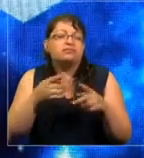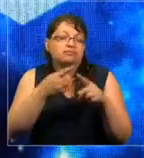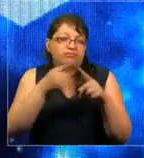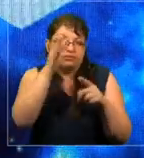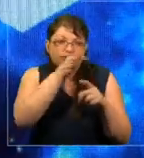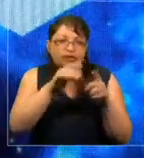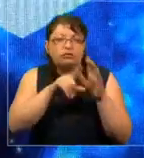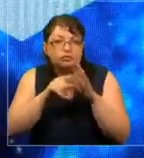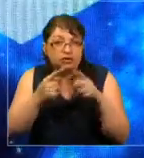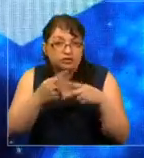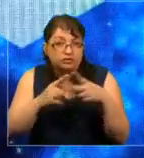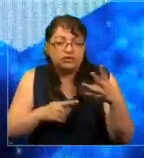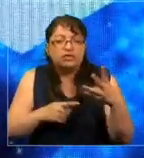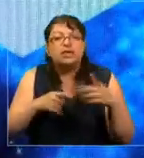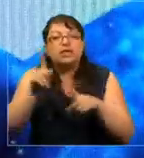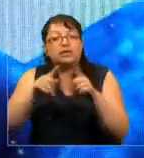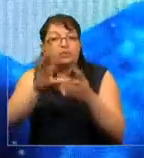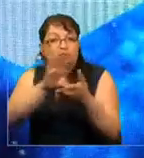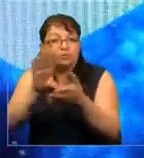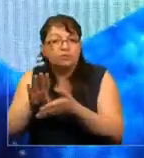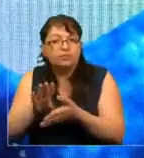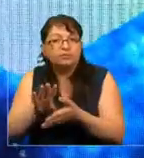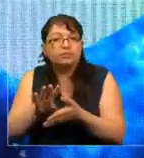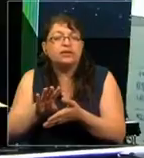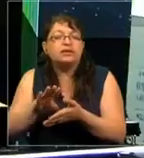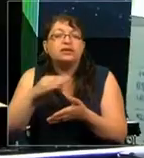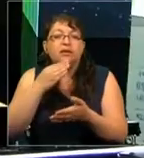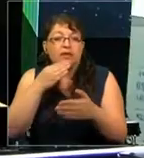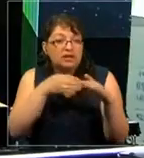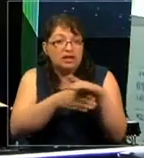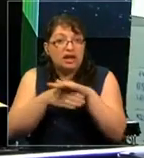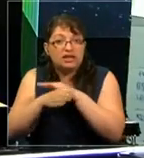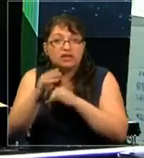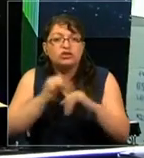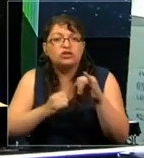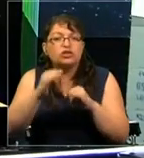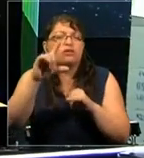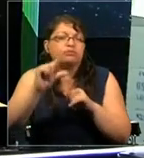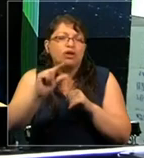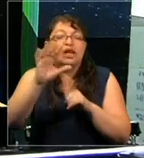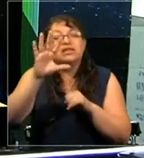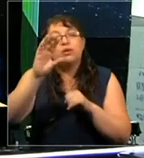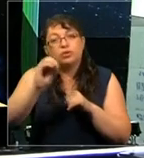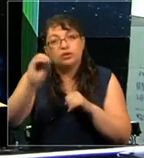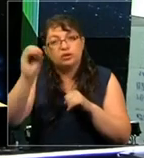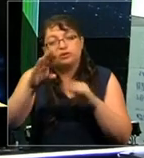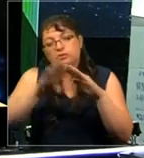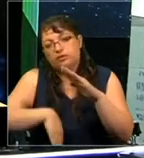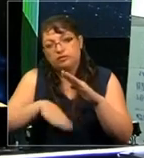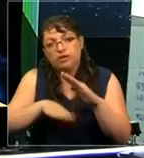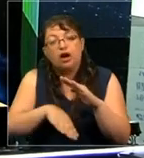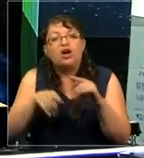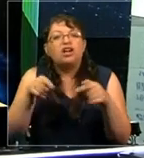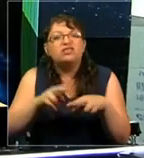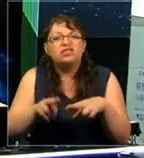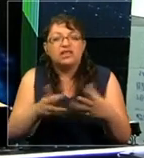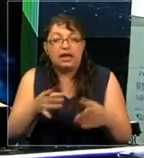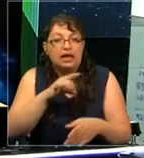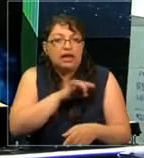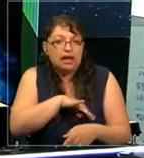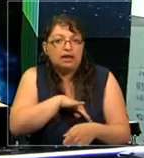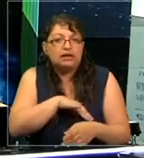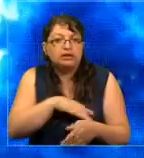y en algunos países el nivel de acceso a la Internet es bajo el 50%. Esto posiciona a Chile